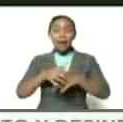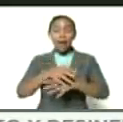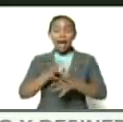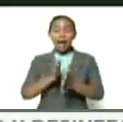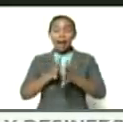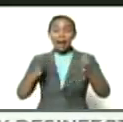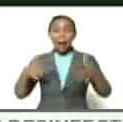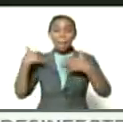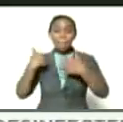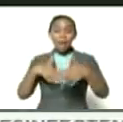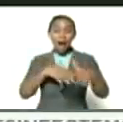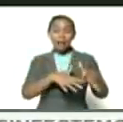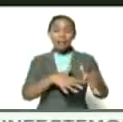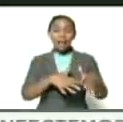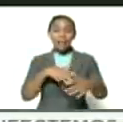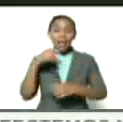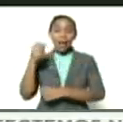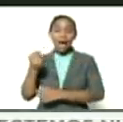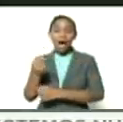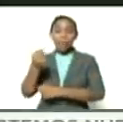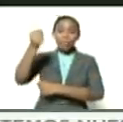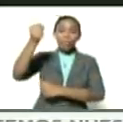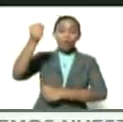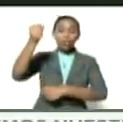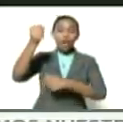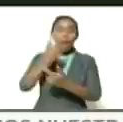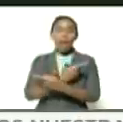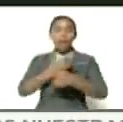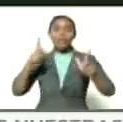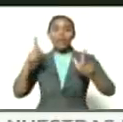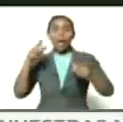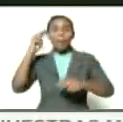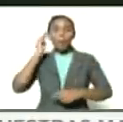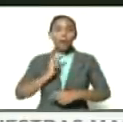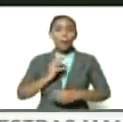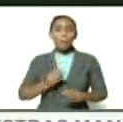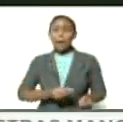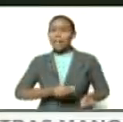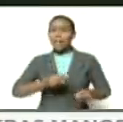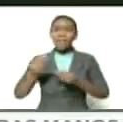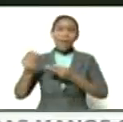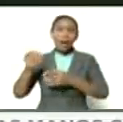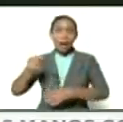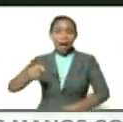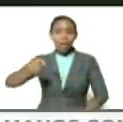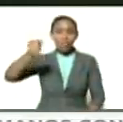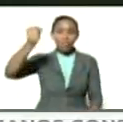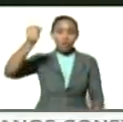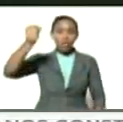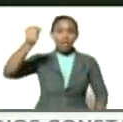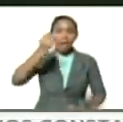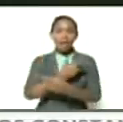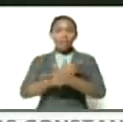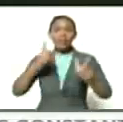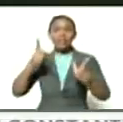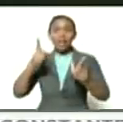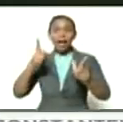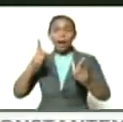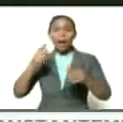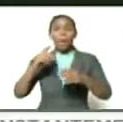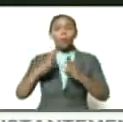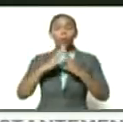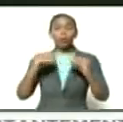antorchas libertarias bolivarianas para llevar la antorcha de la libertad por todo el país